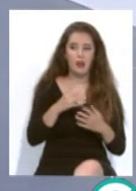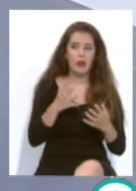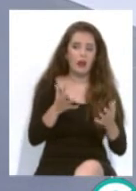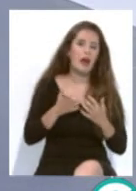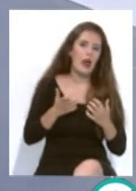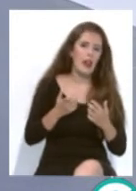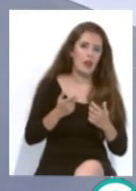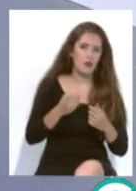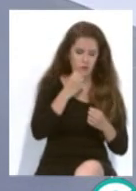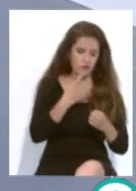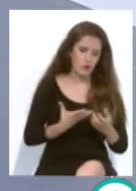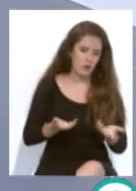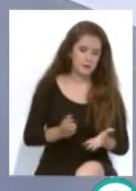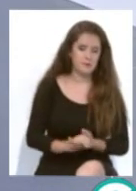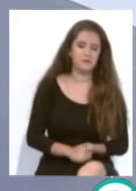en buena lead.